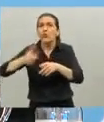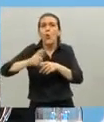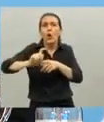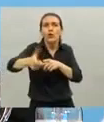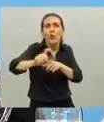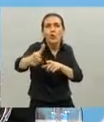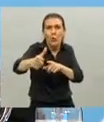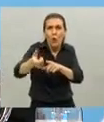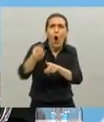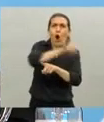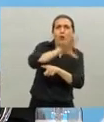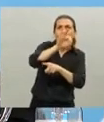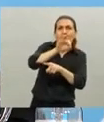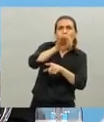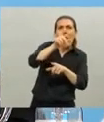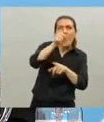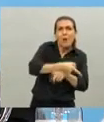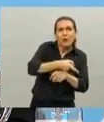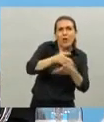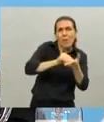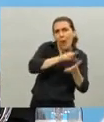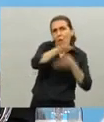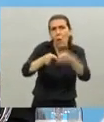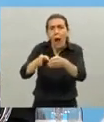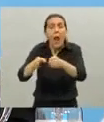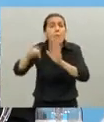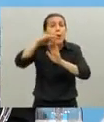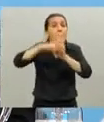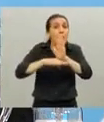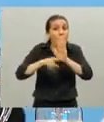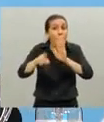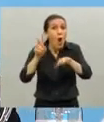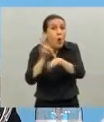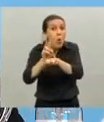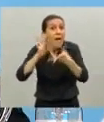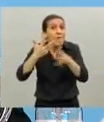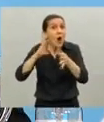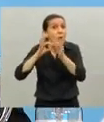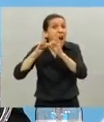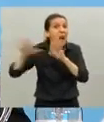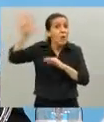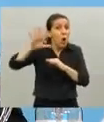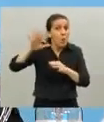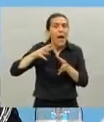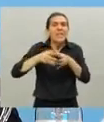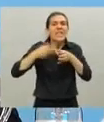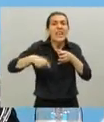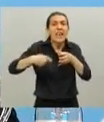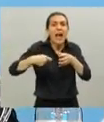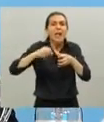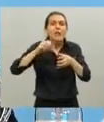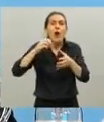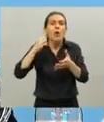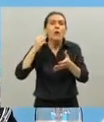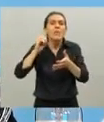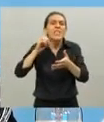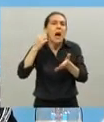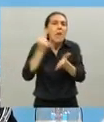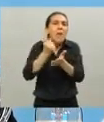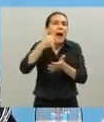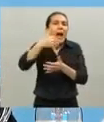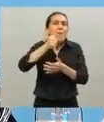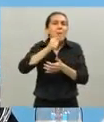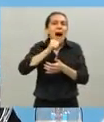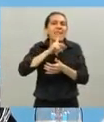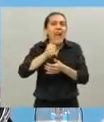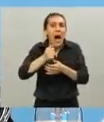cuidaron trajeron los protocolos que aplican en Europa el sindicato ESMATA hizo las correcciones que